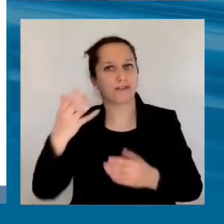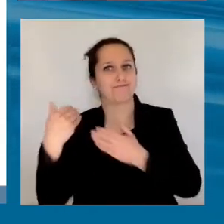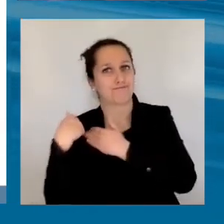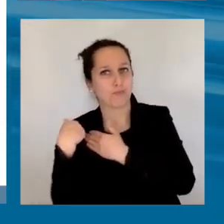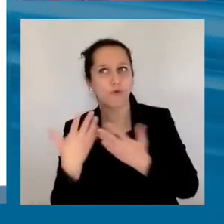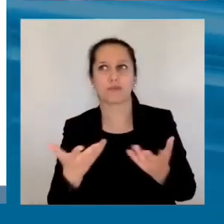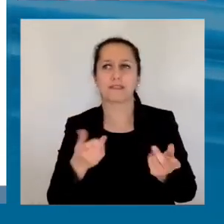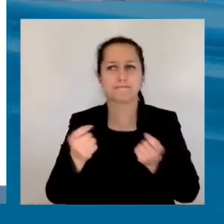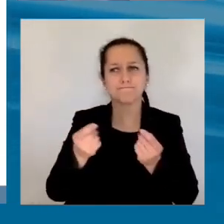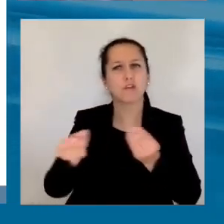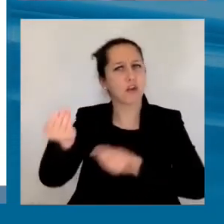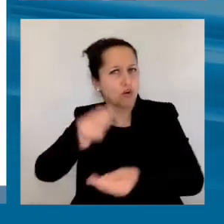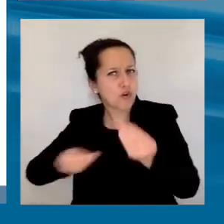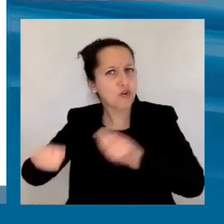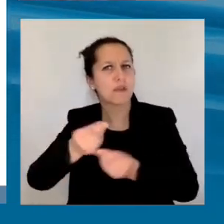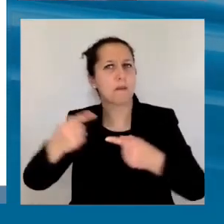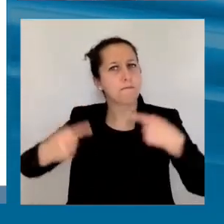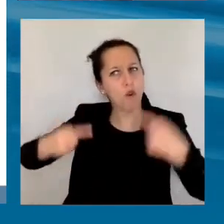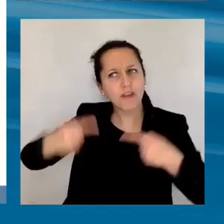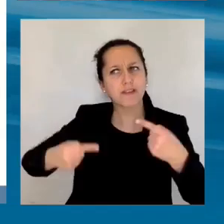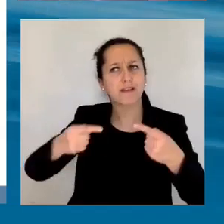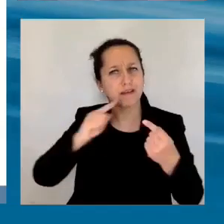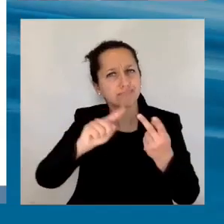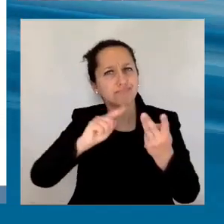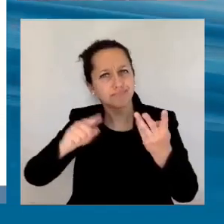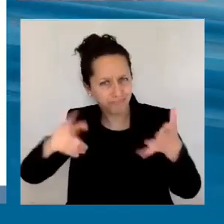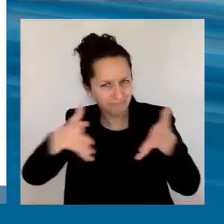estas transformaciones. Y